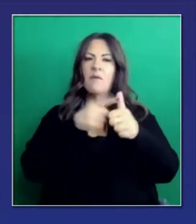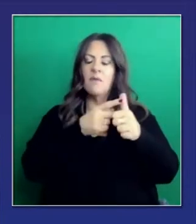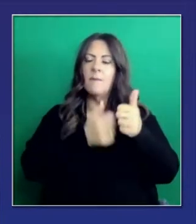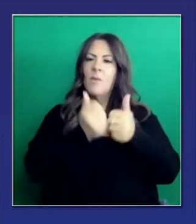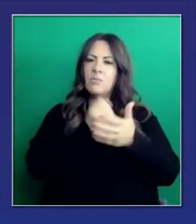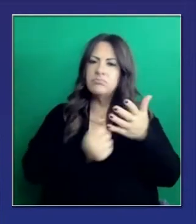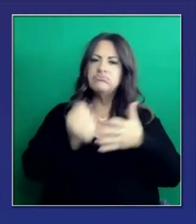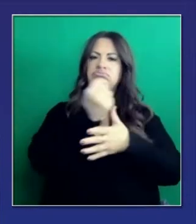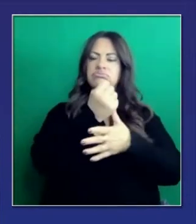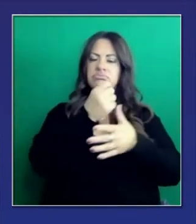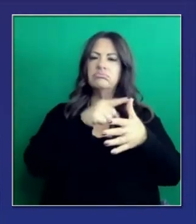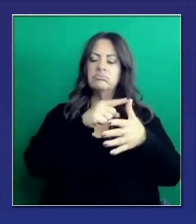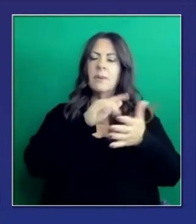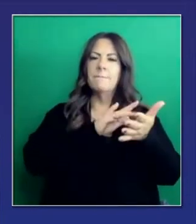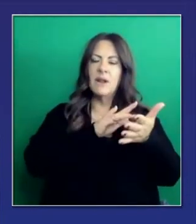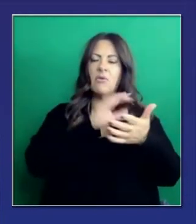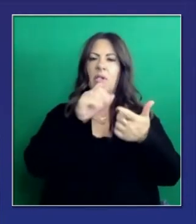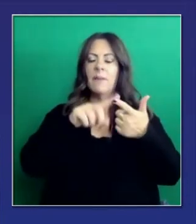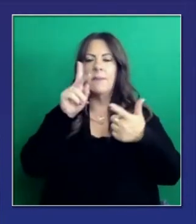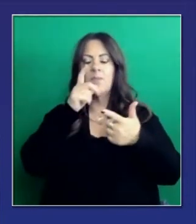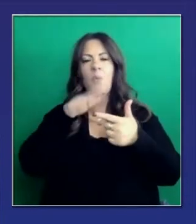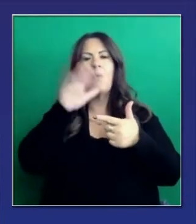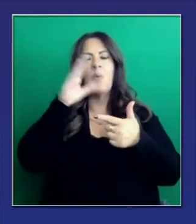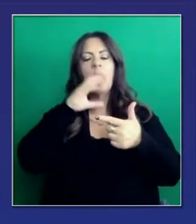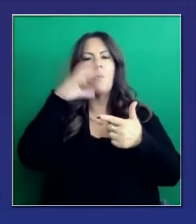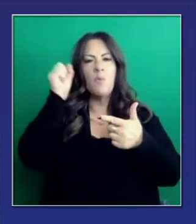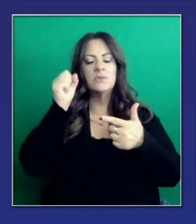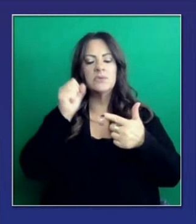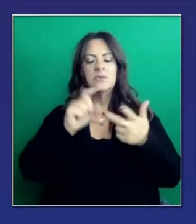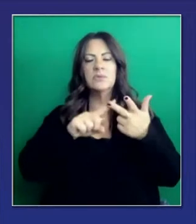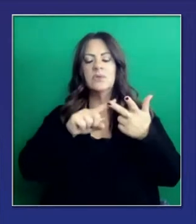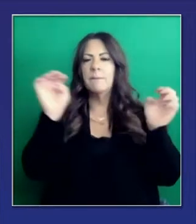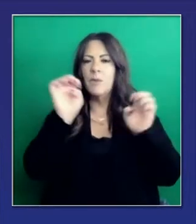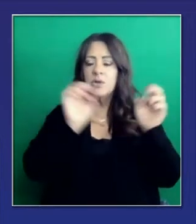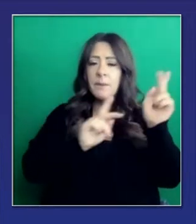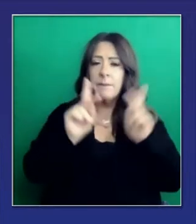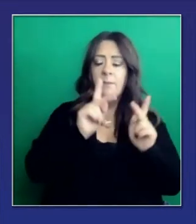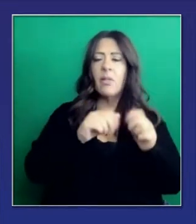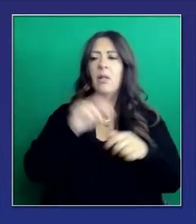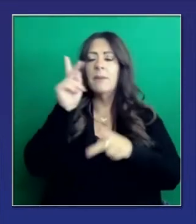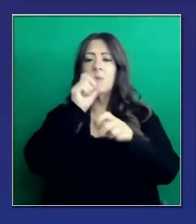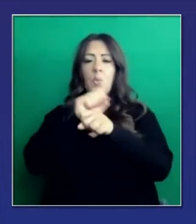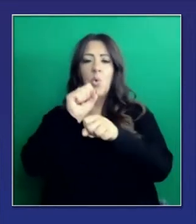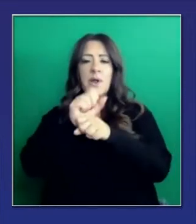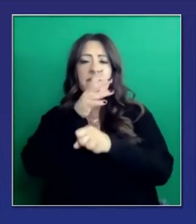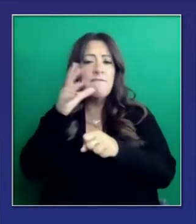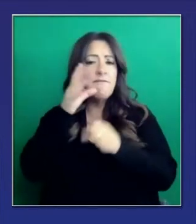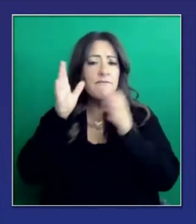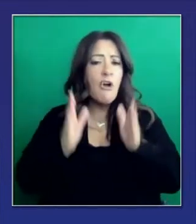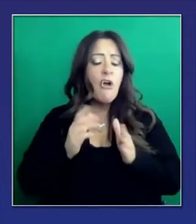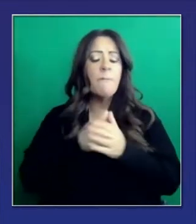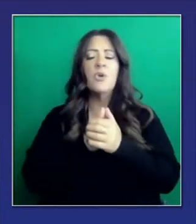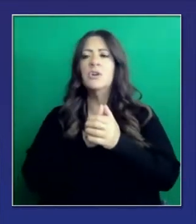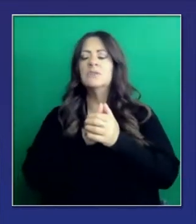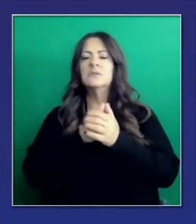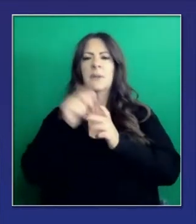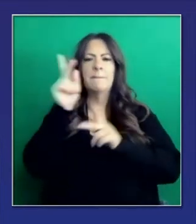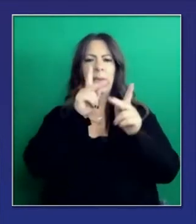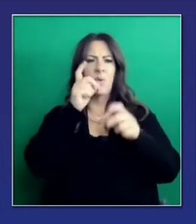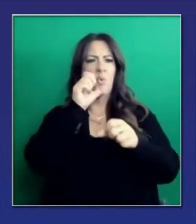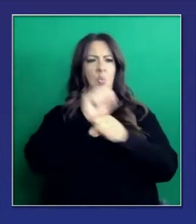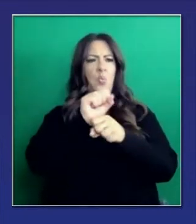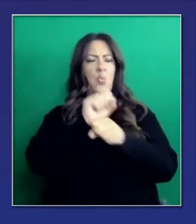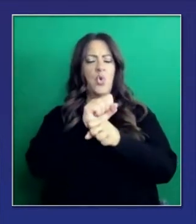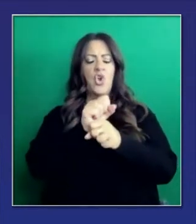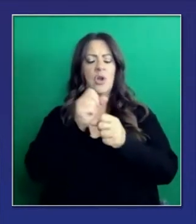país. Y vamos a vacunar a los vacunadores también, a los que trabajan en el mundo agrícola, los trabajadores críticos, los que